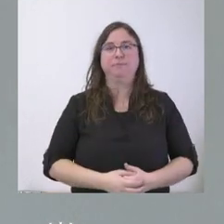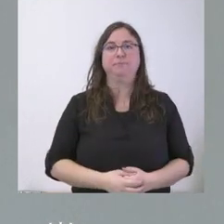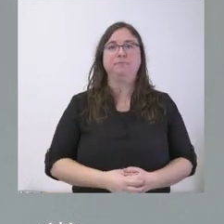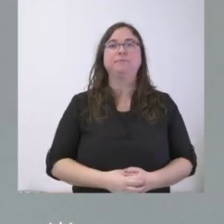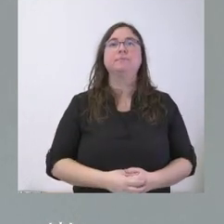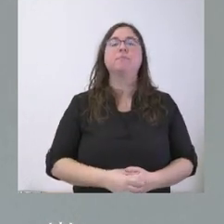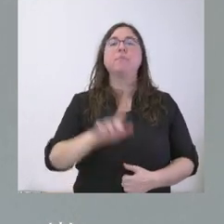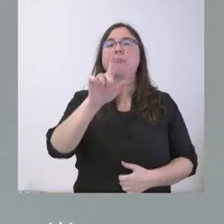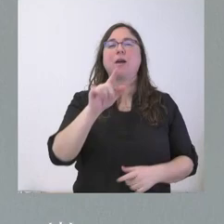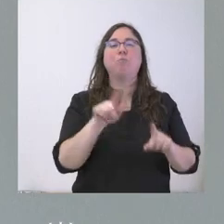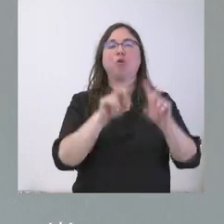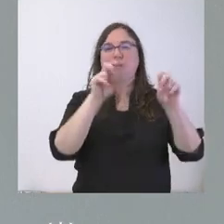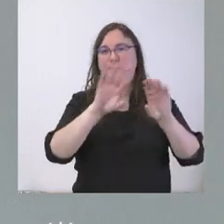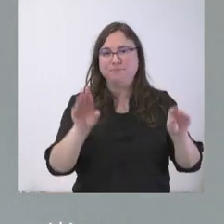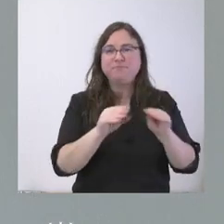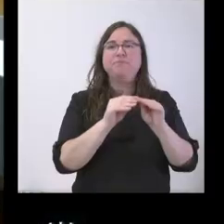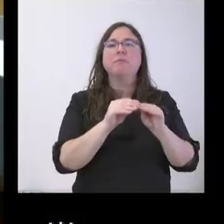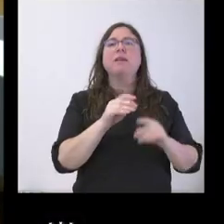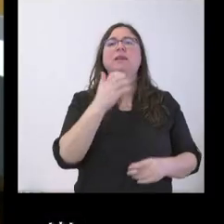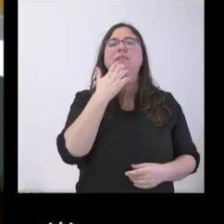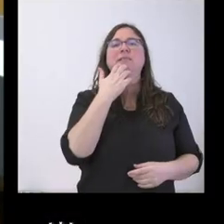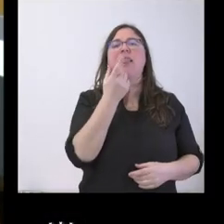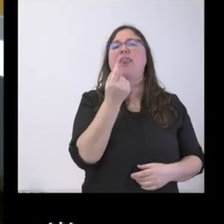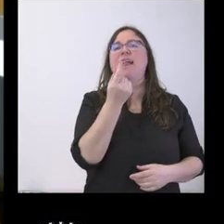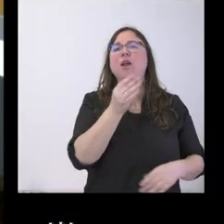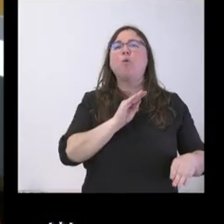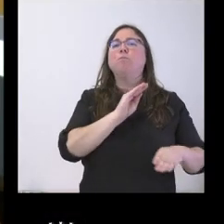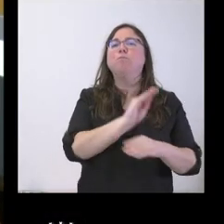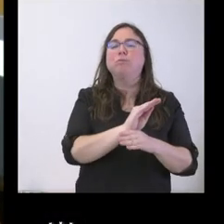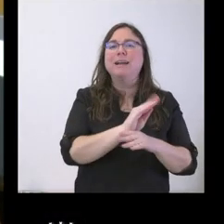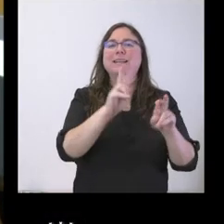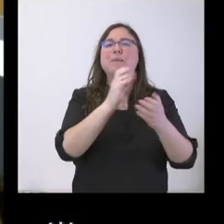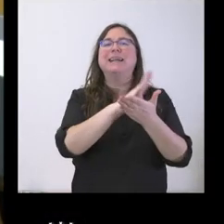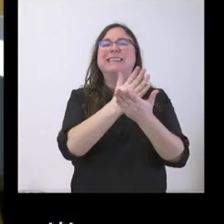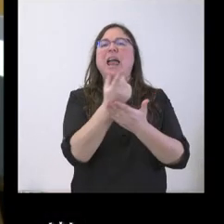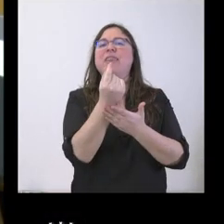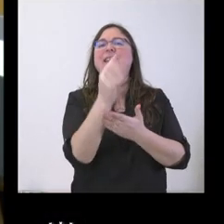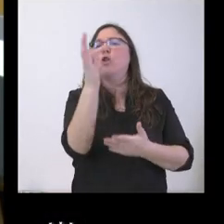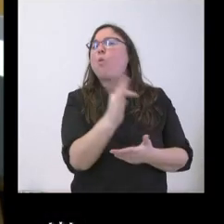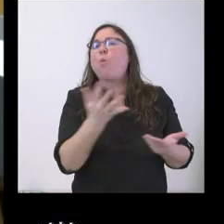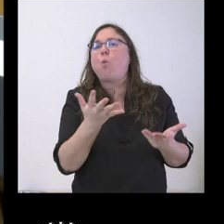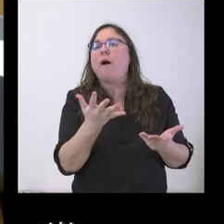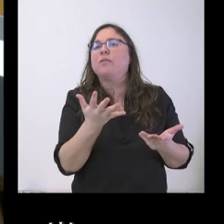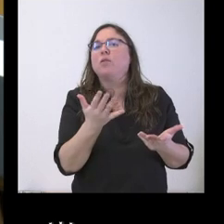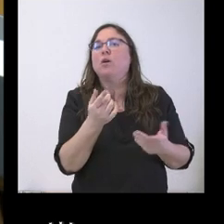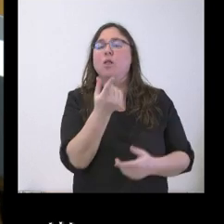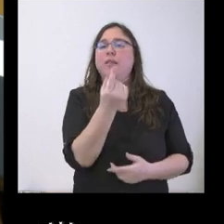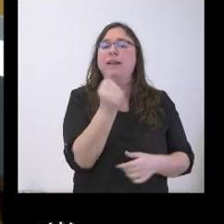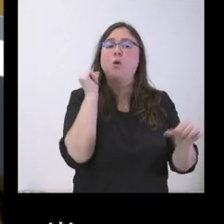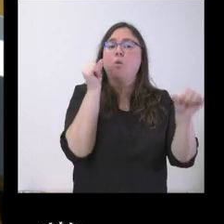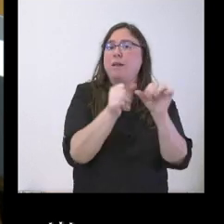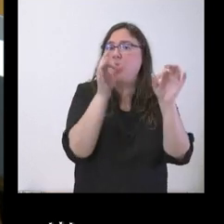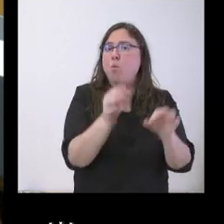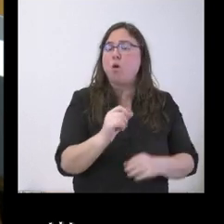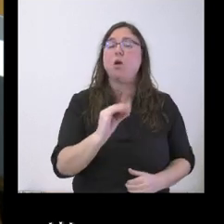Sí, por cerrar un poco el asunto, ¿cuánto dinero estaría dispuesto a aportar la Junta al serla? ¿Si es una cantidad similar a la que se venía aportando hasta ahora